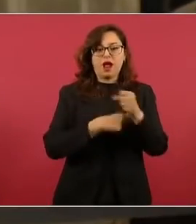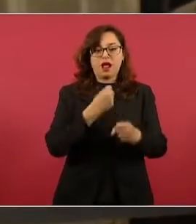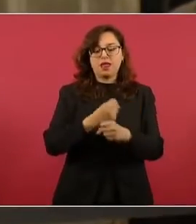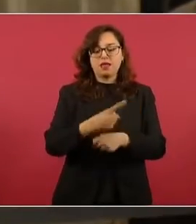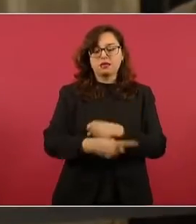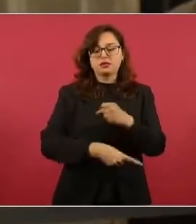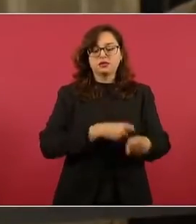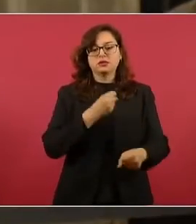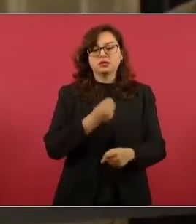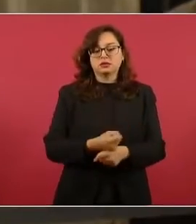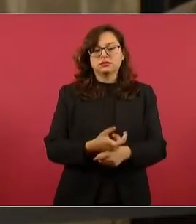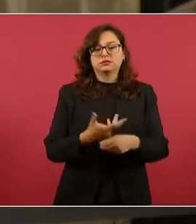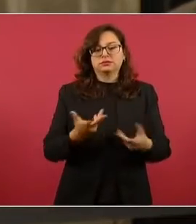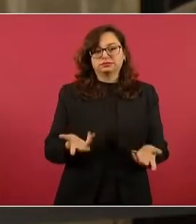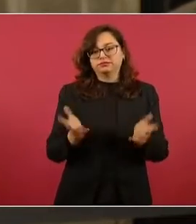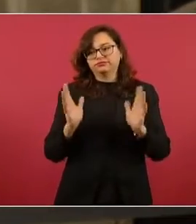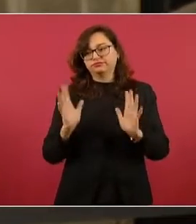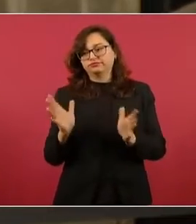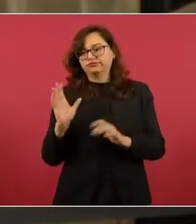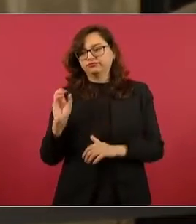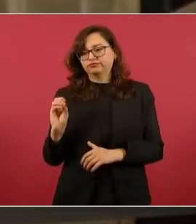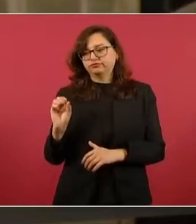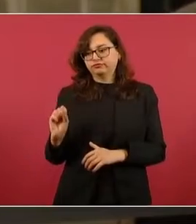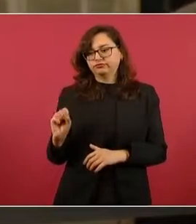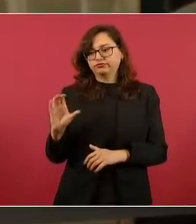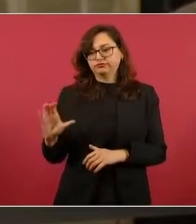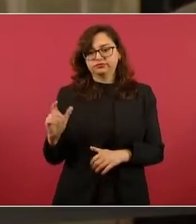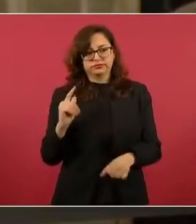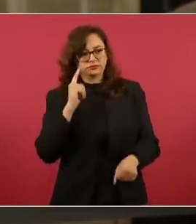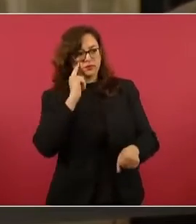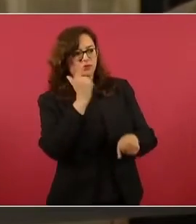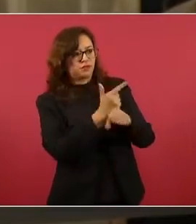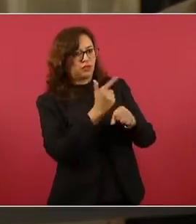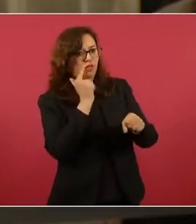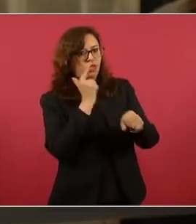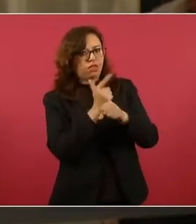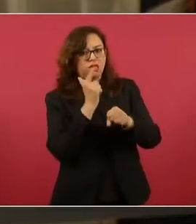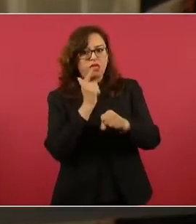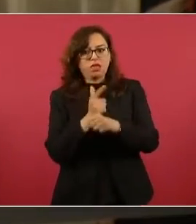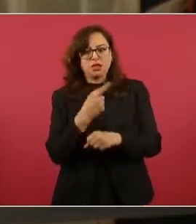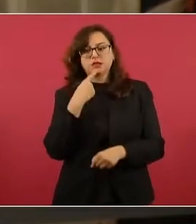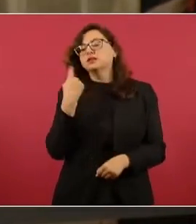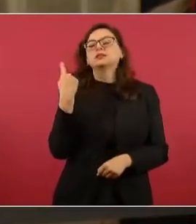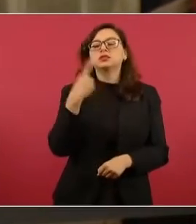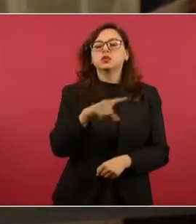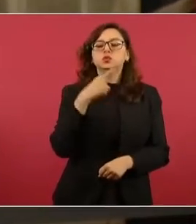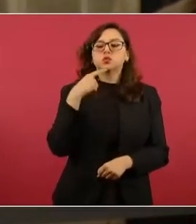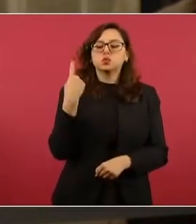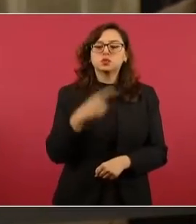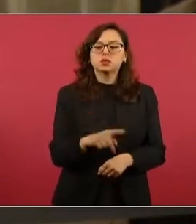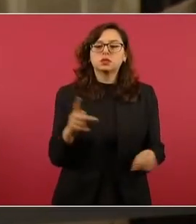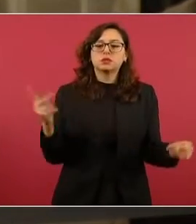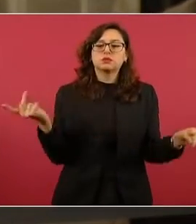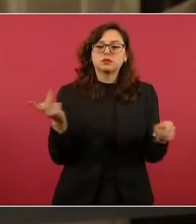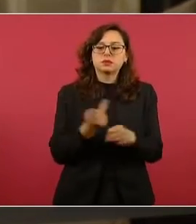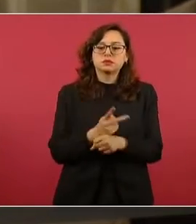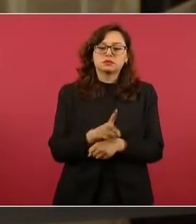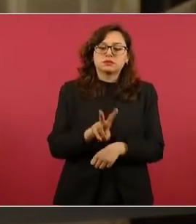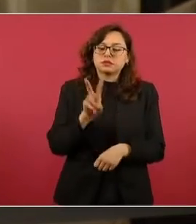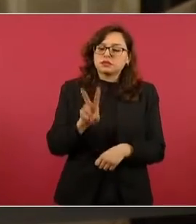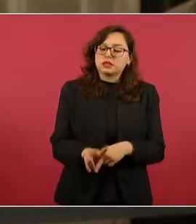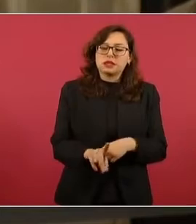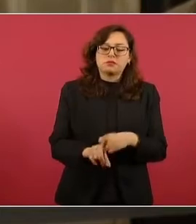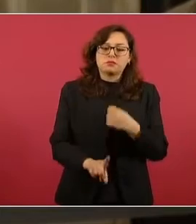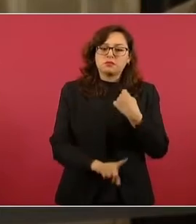organizaciones han denunciado que esta entrega y tenencia de estas concesiones abren la compuerta muy peligrosa,